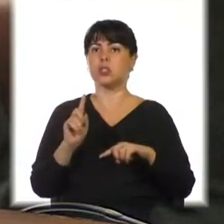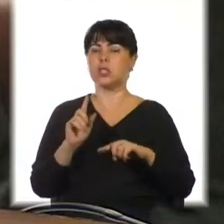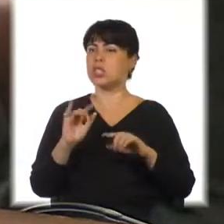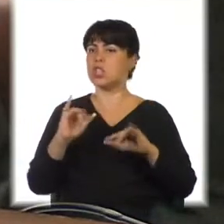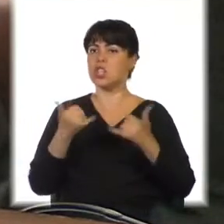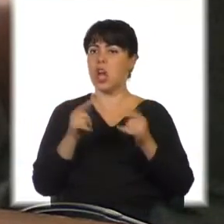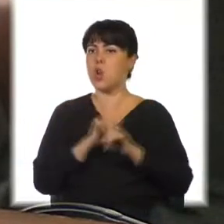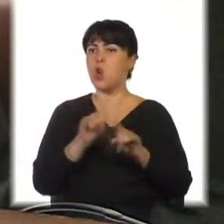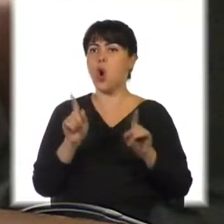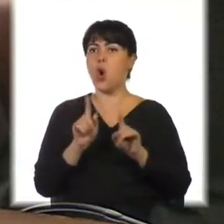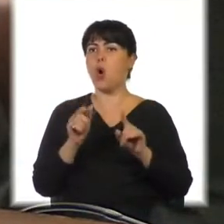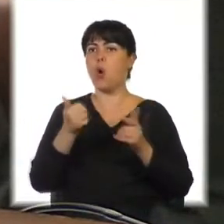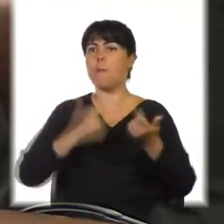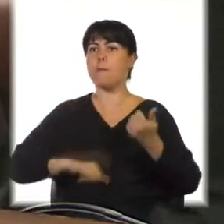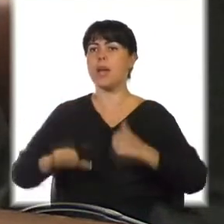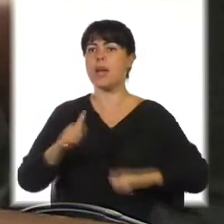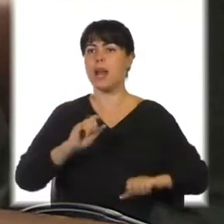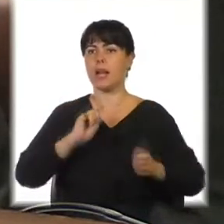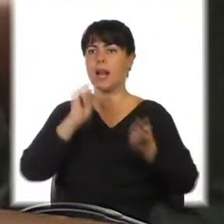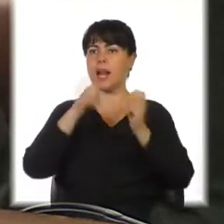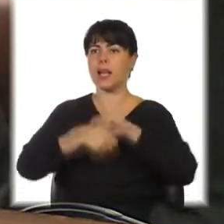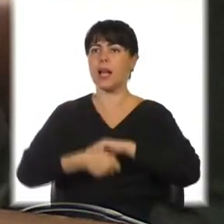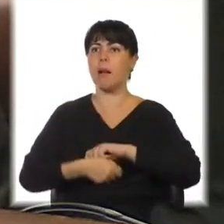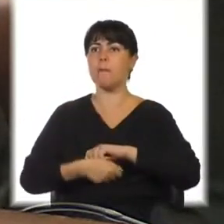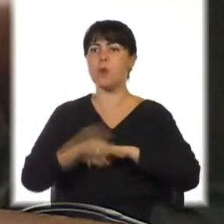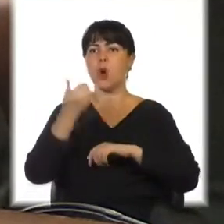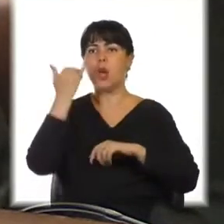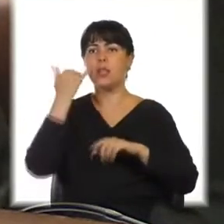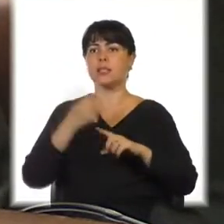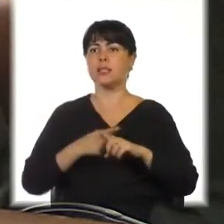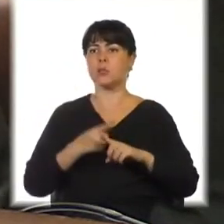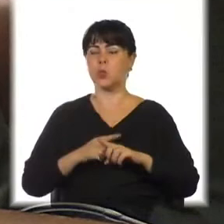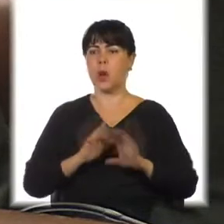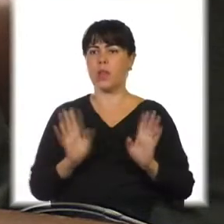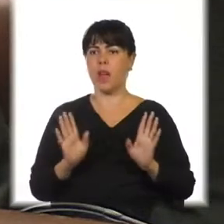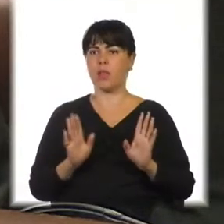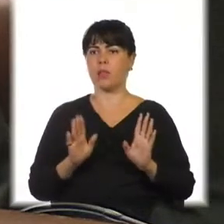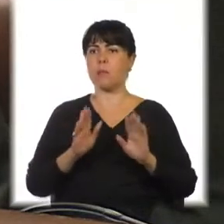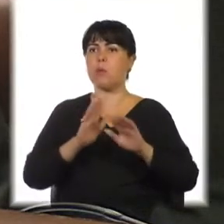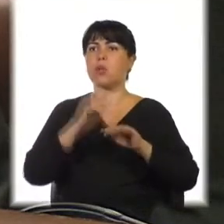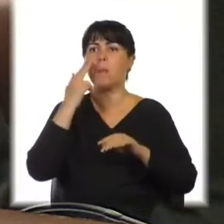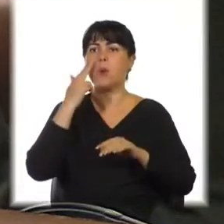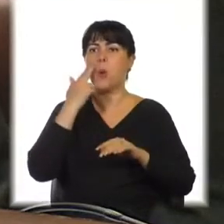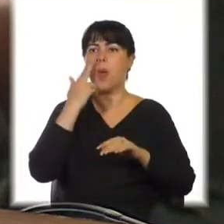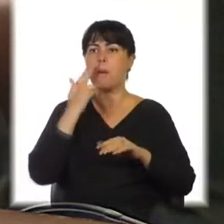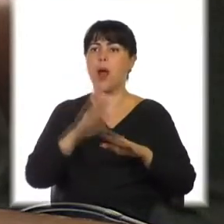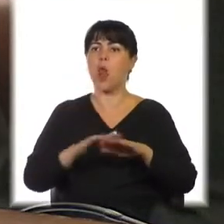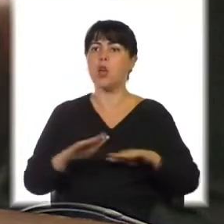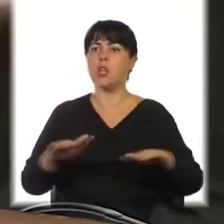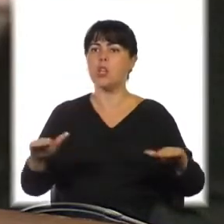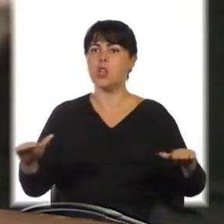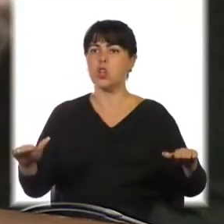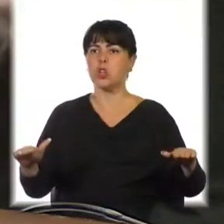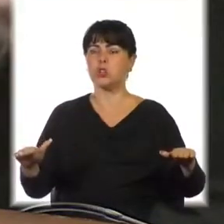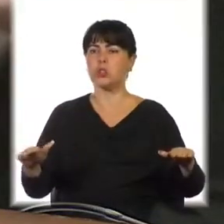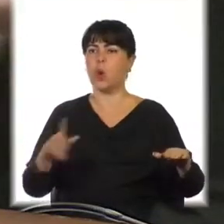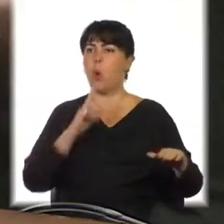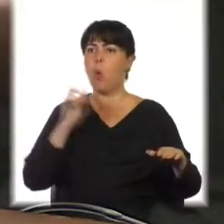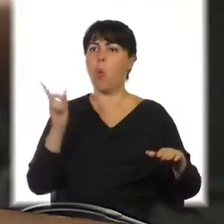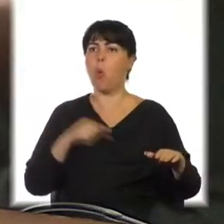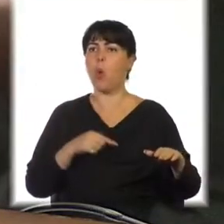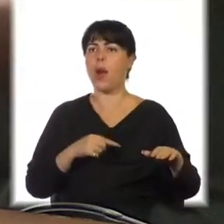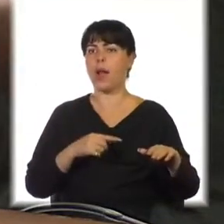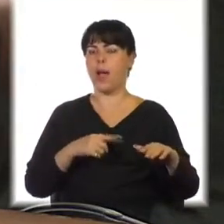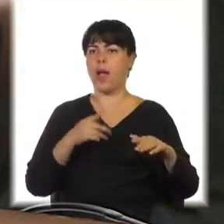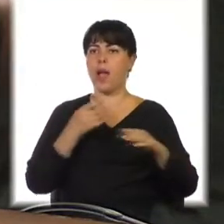deja clara su postura, la ideología de género hace daño a los niños. En ella urgen a